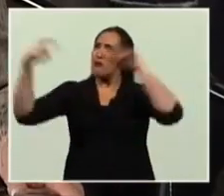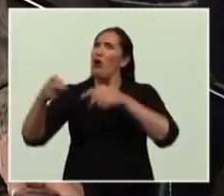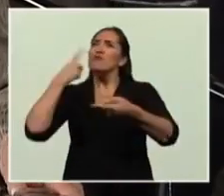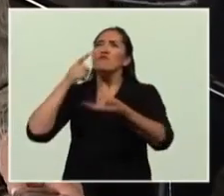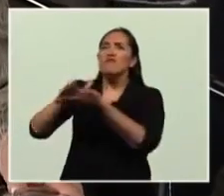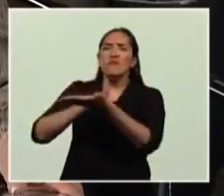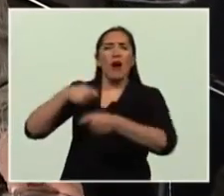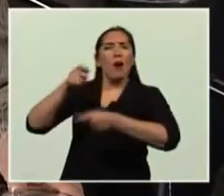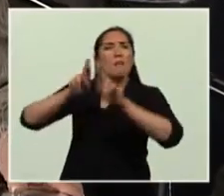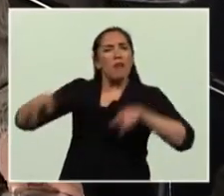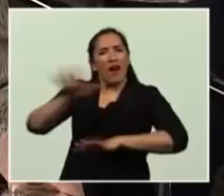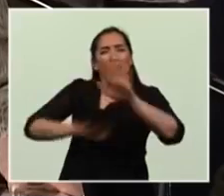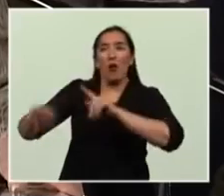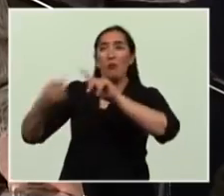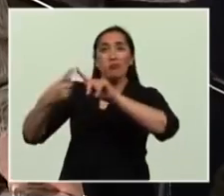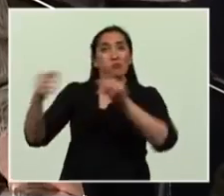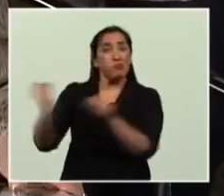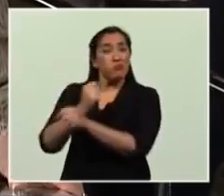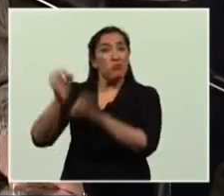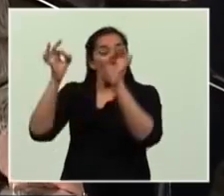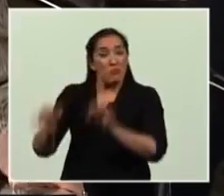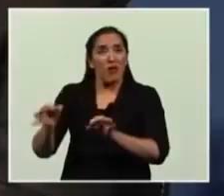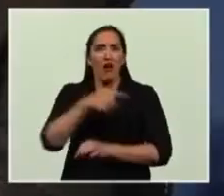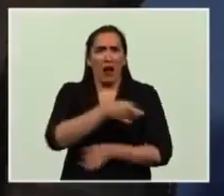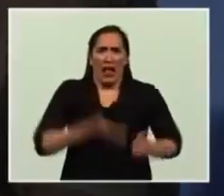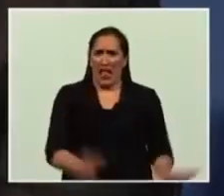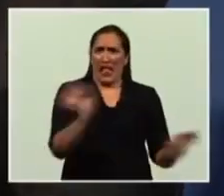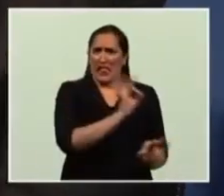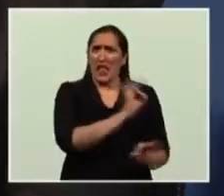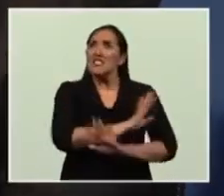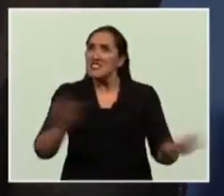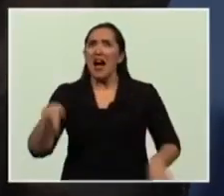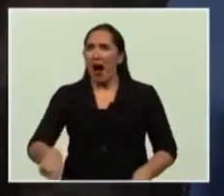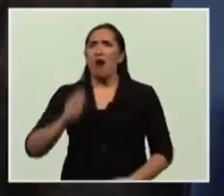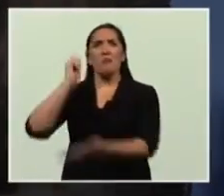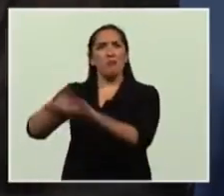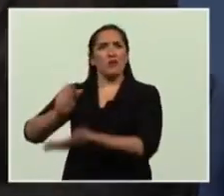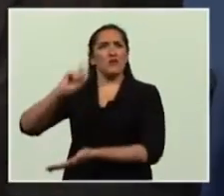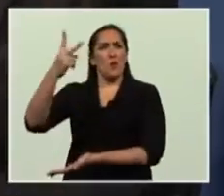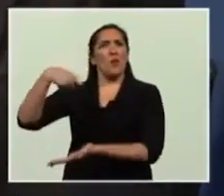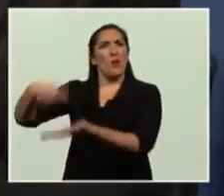nacido, y sin embargo hemos pagado ya la segunda cuota de ese Club de París.